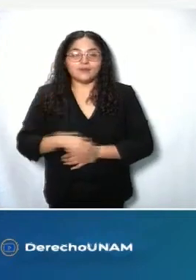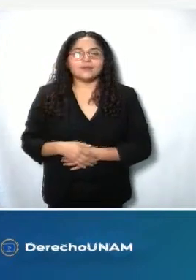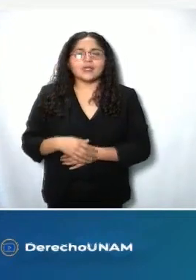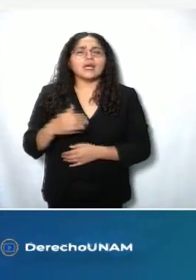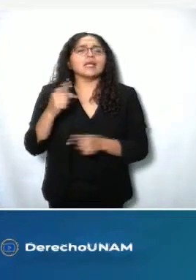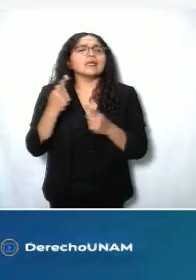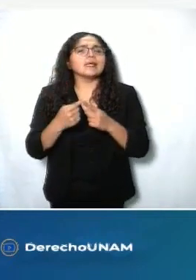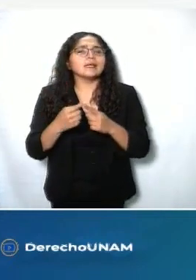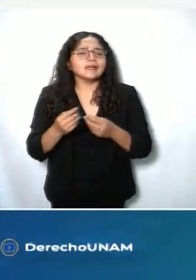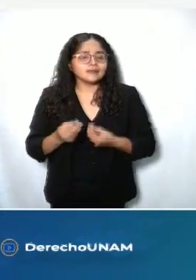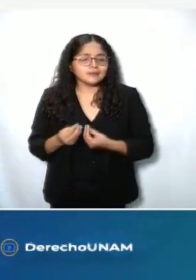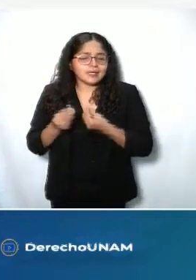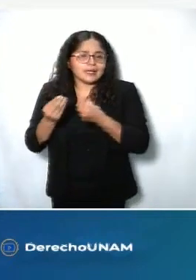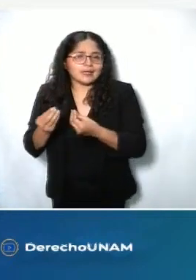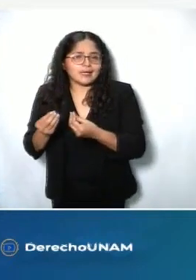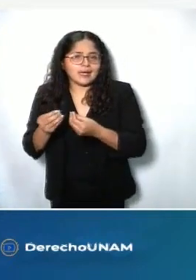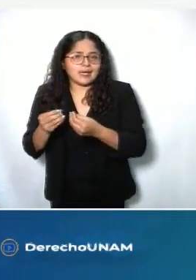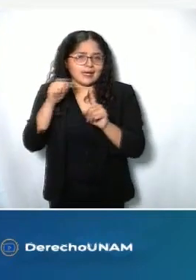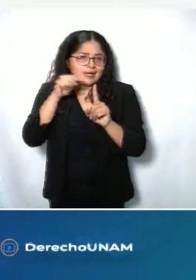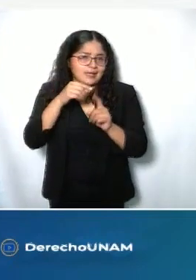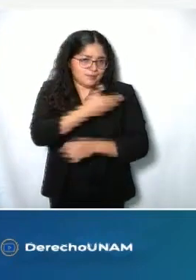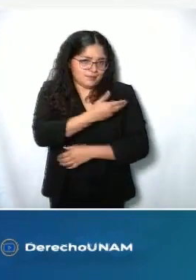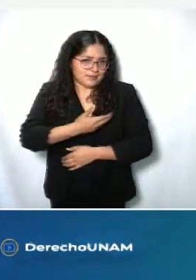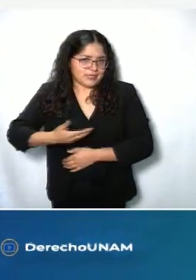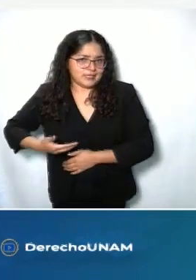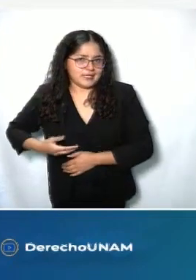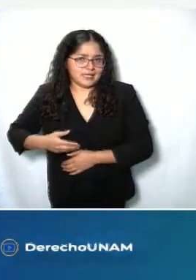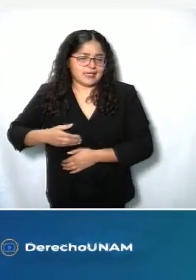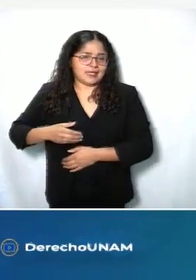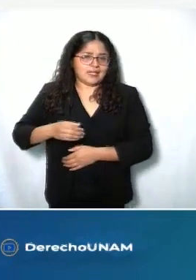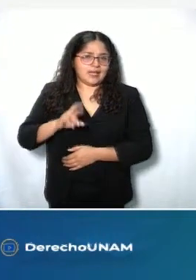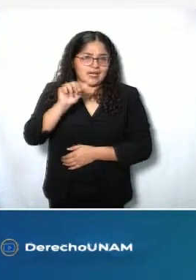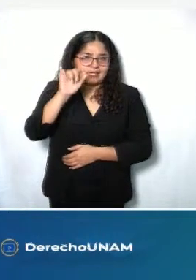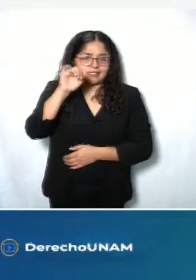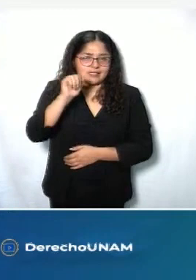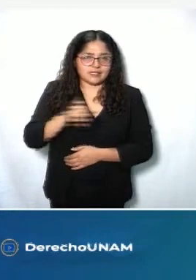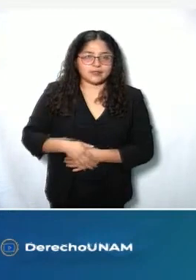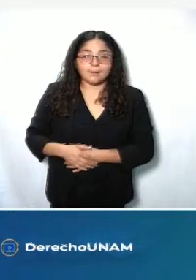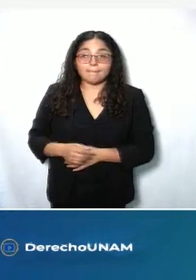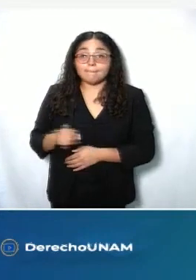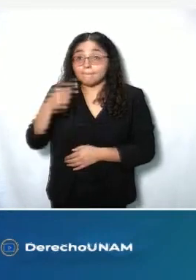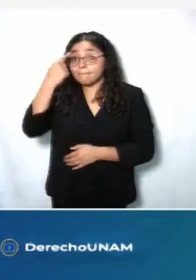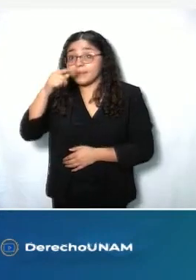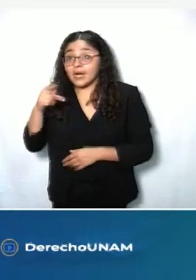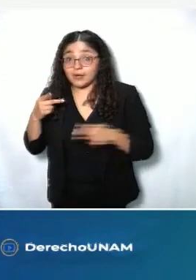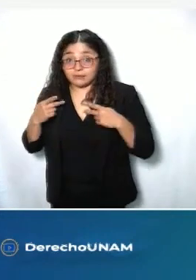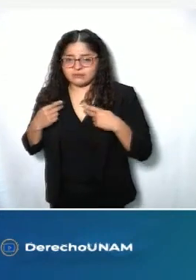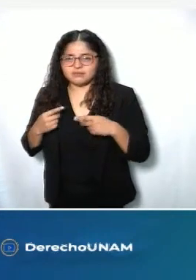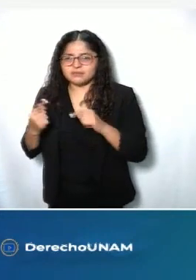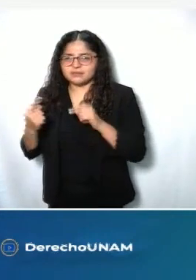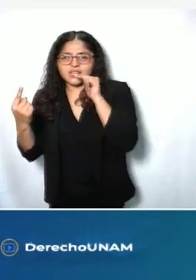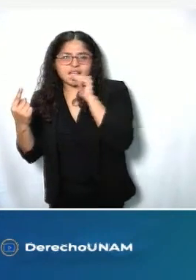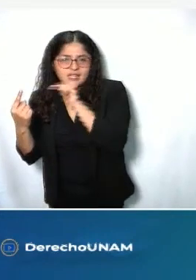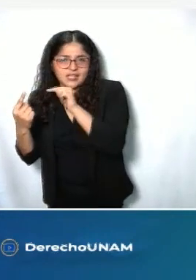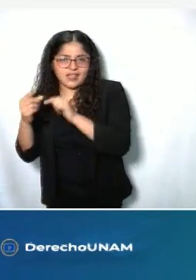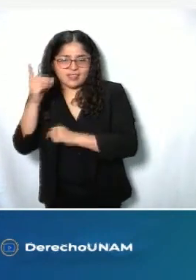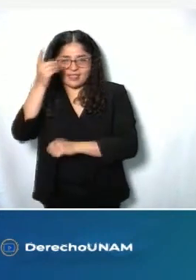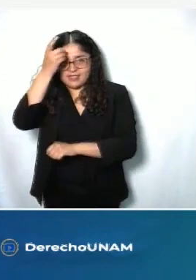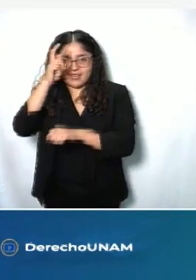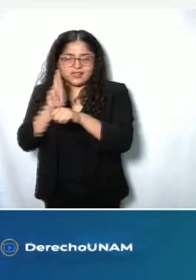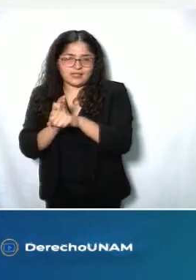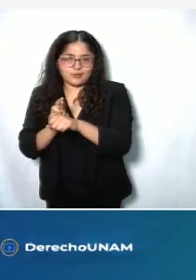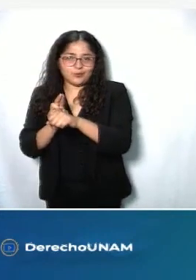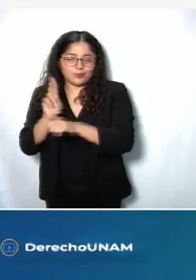comisionado presidente del Info Ciudad de México, lo recibe el doctor Raúl Contreras Bustamante, director de la Facultad de Derecho de la Universidad